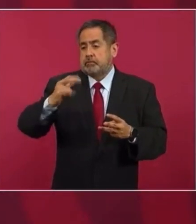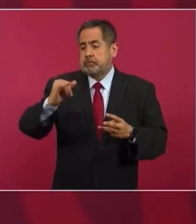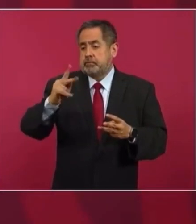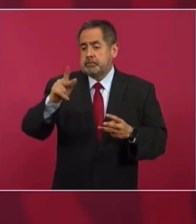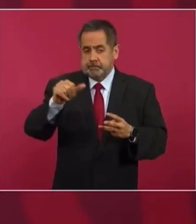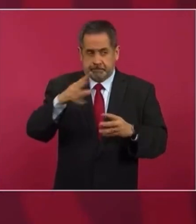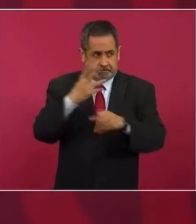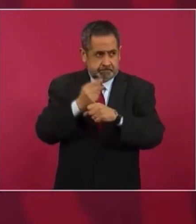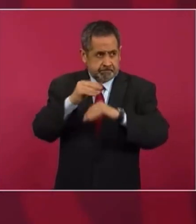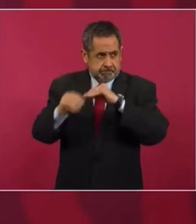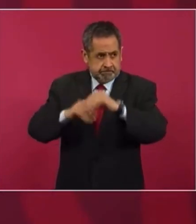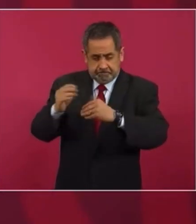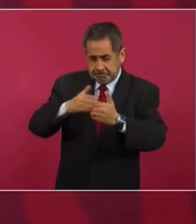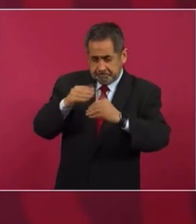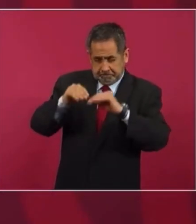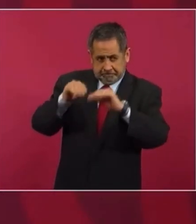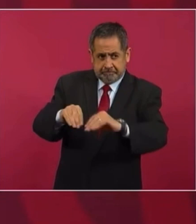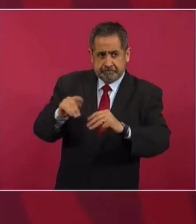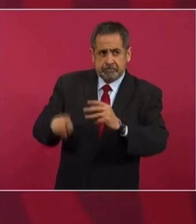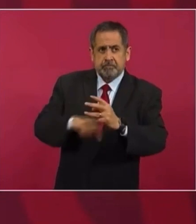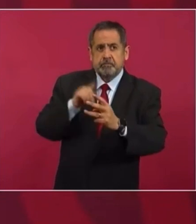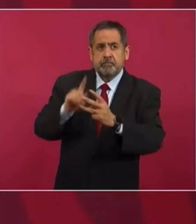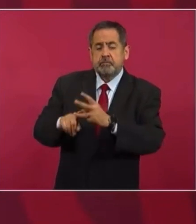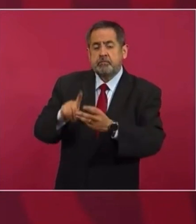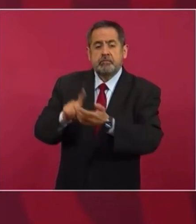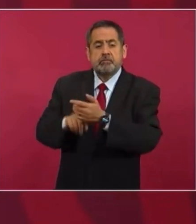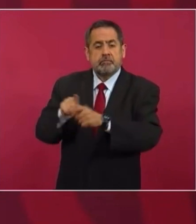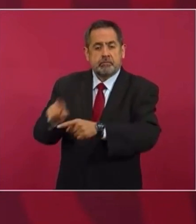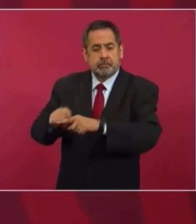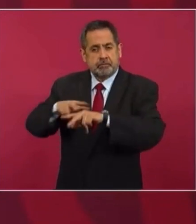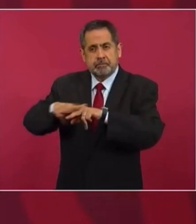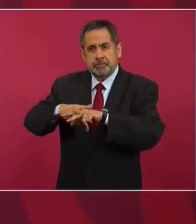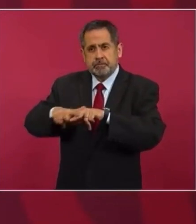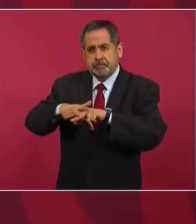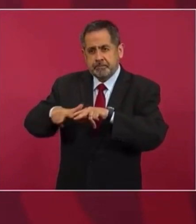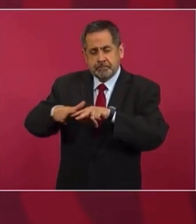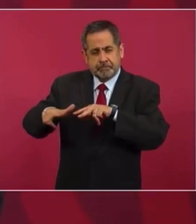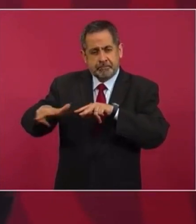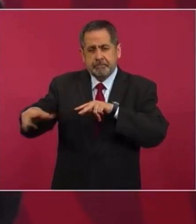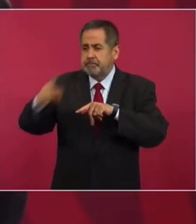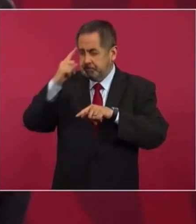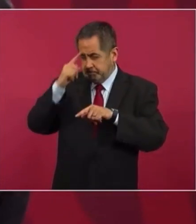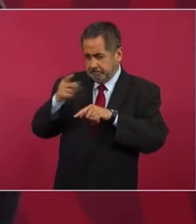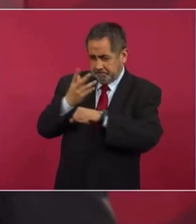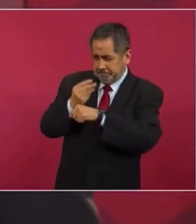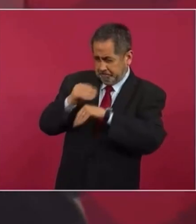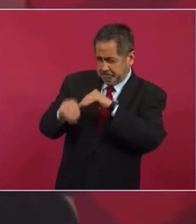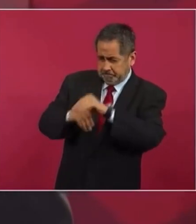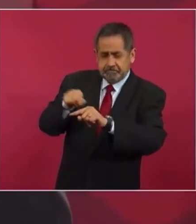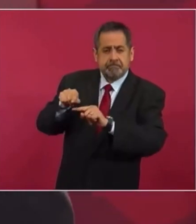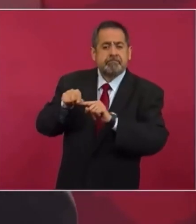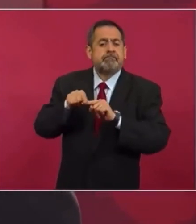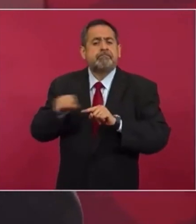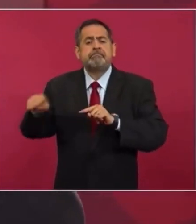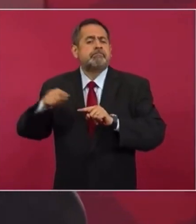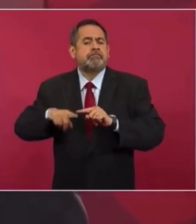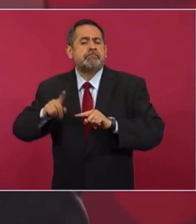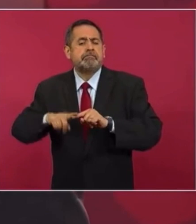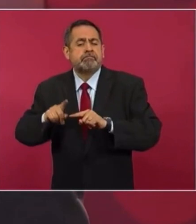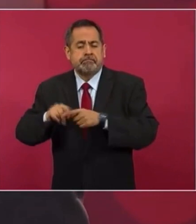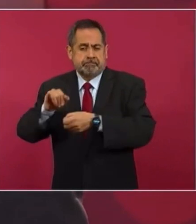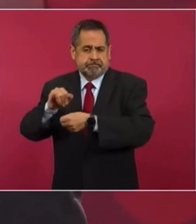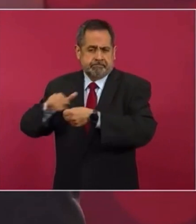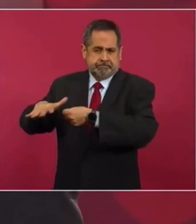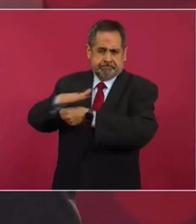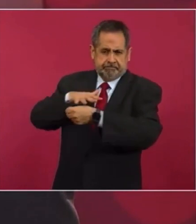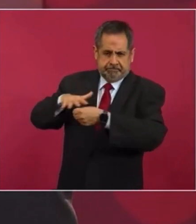modernizar la vía del ferrocarril de El Istmo